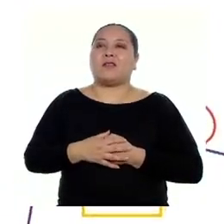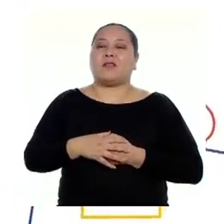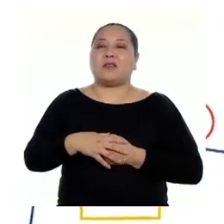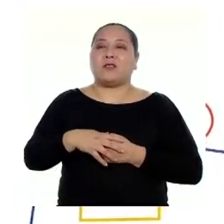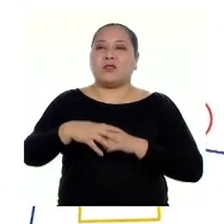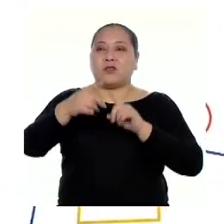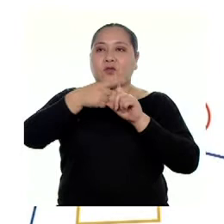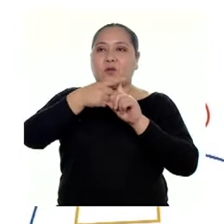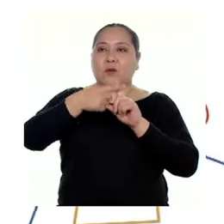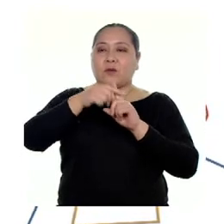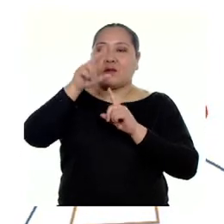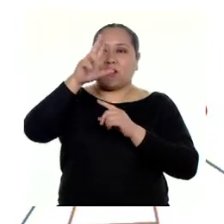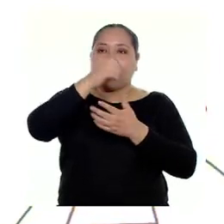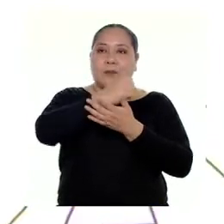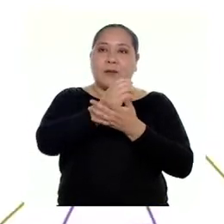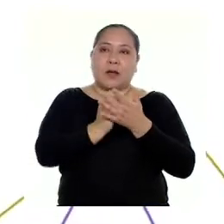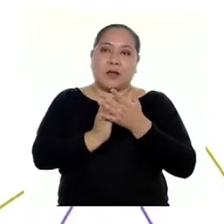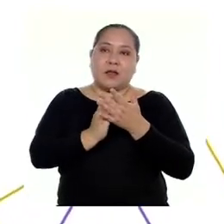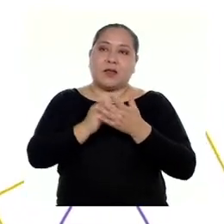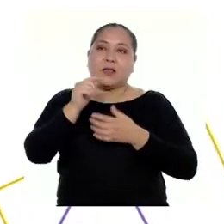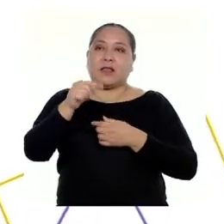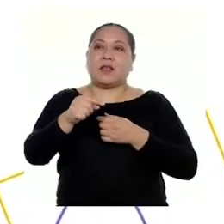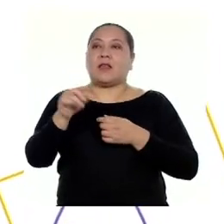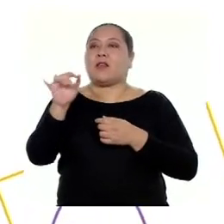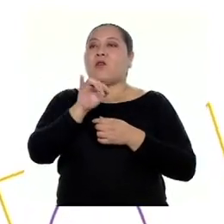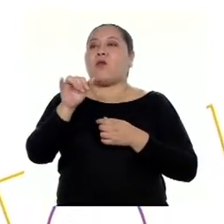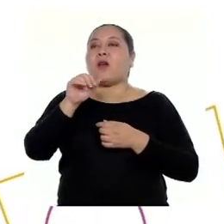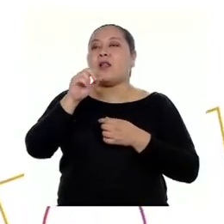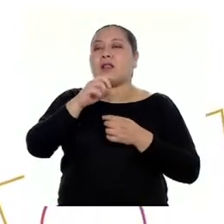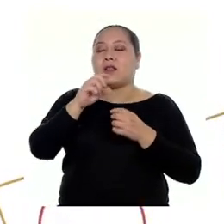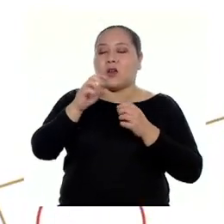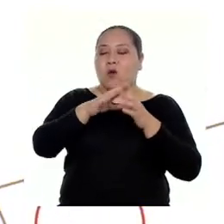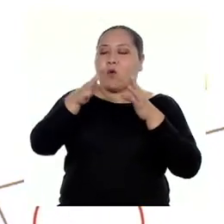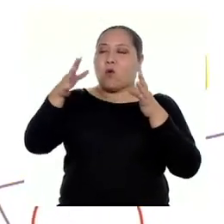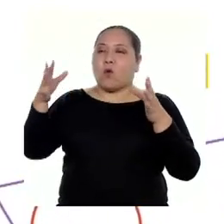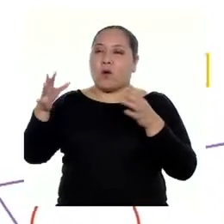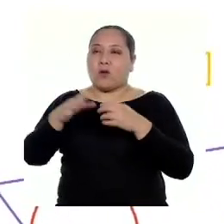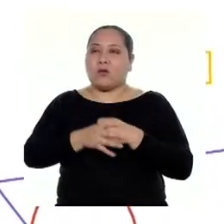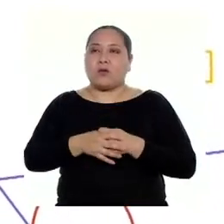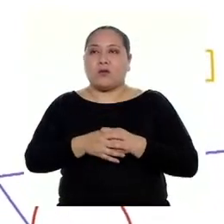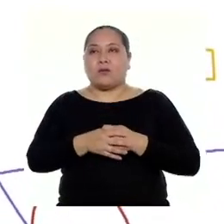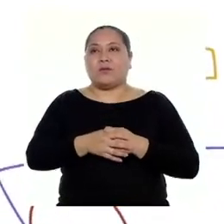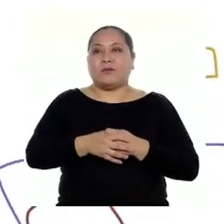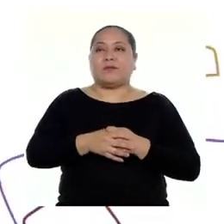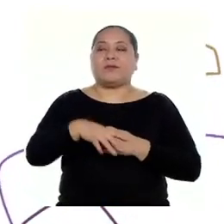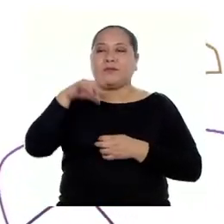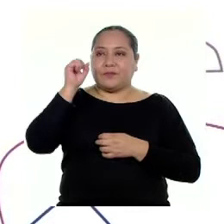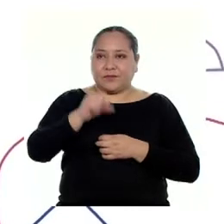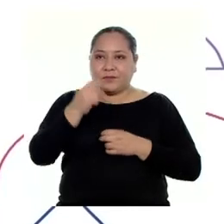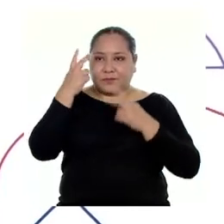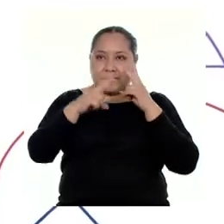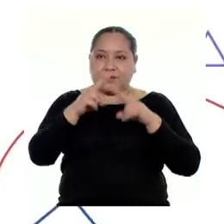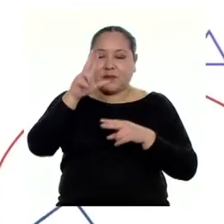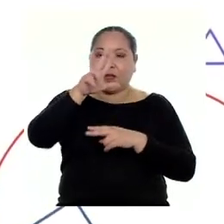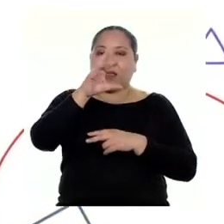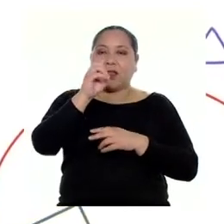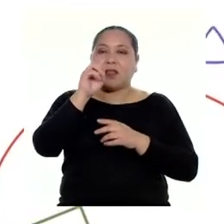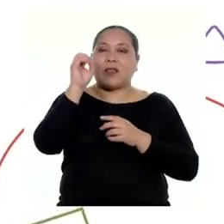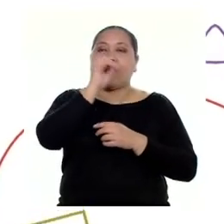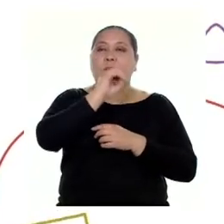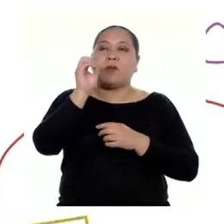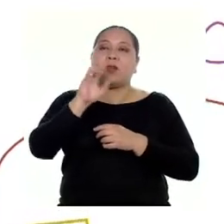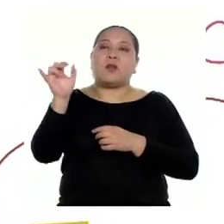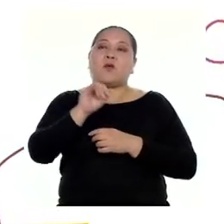partes de 10% cada uno, tendremos el valor de nuestra área por ampliar. En efecto, Yanira. Vemos que el 30%